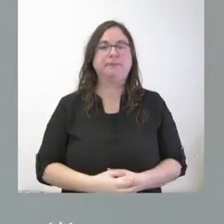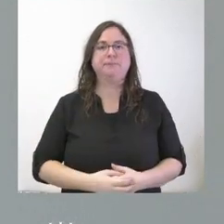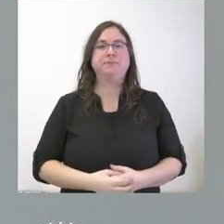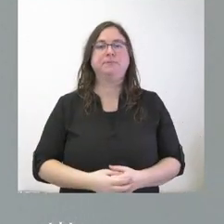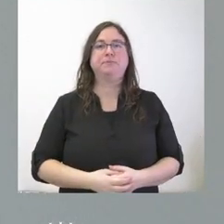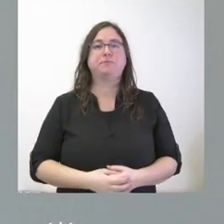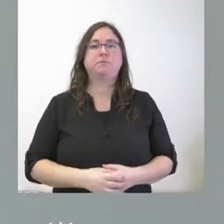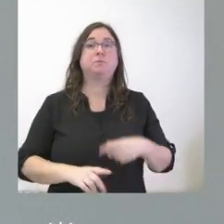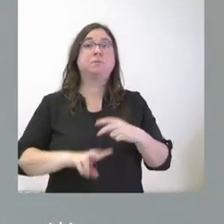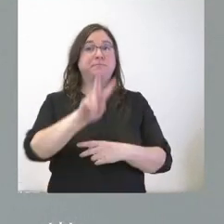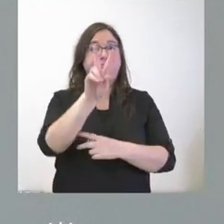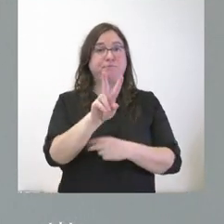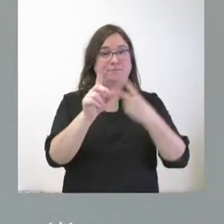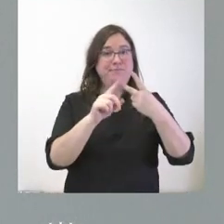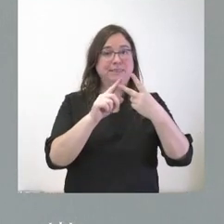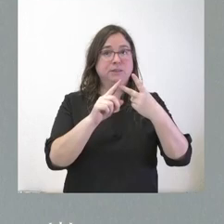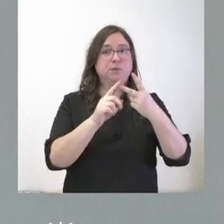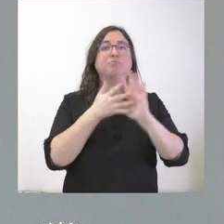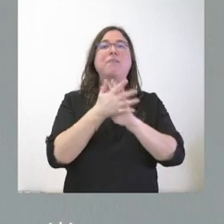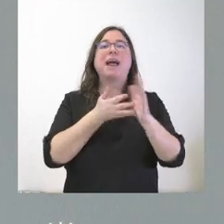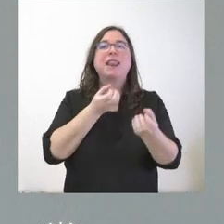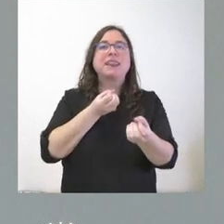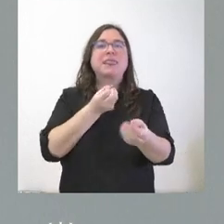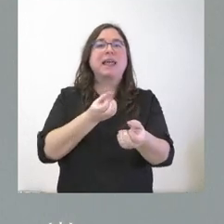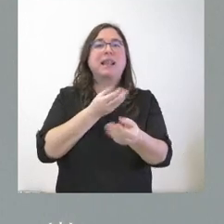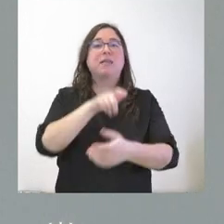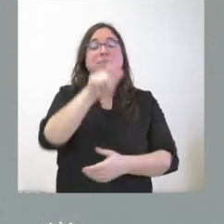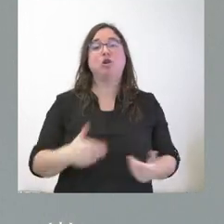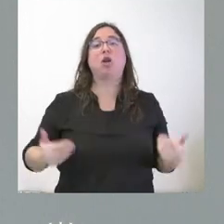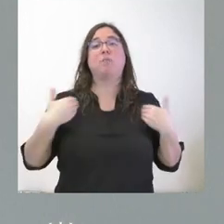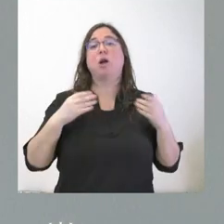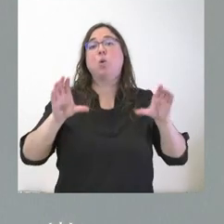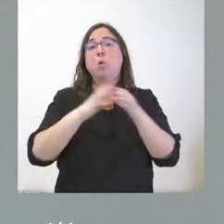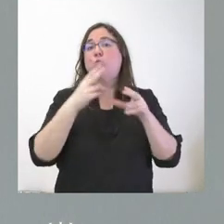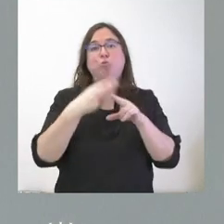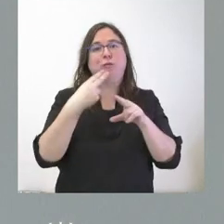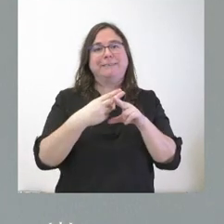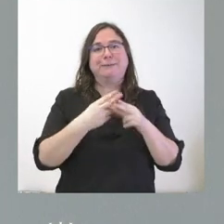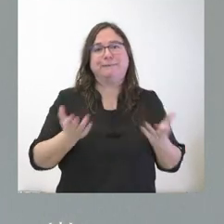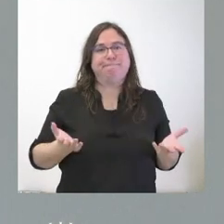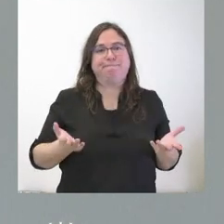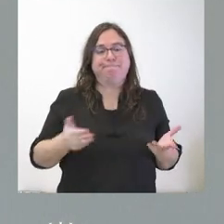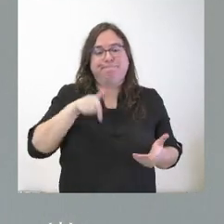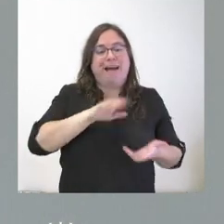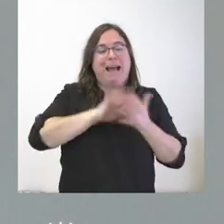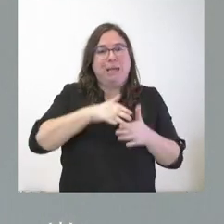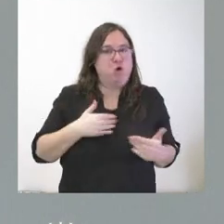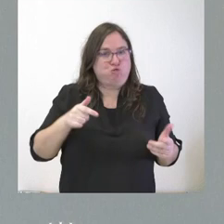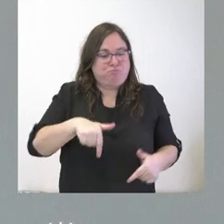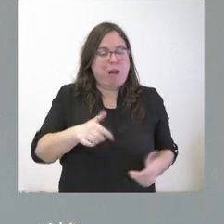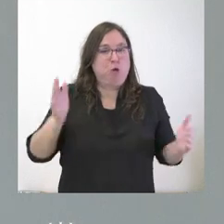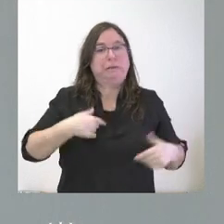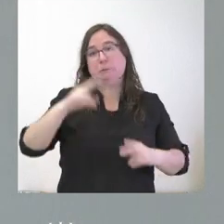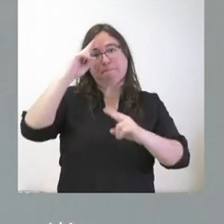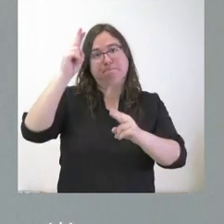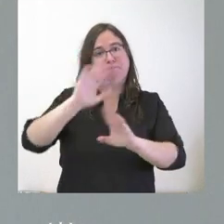En segundo lugar, me habla usted de declaraciones de responsables de partidos políticos que no están ni siquiera en Castilla y León y nosotros lo que hacemos es respetar